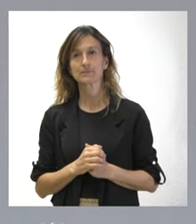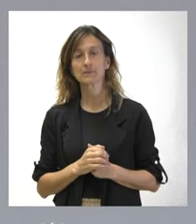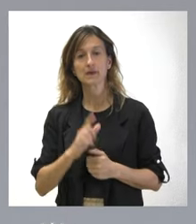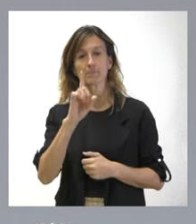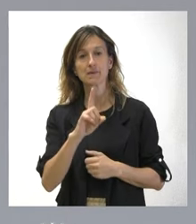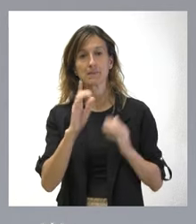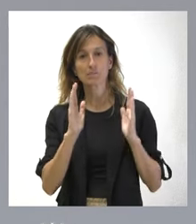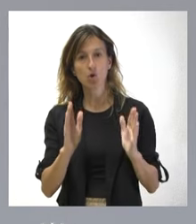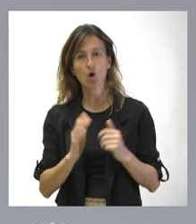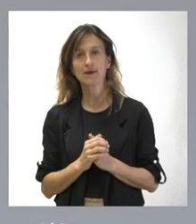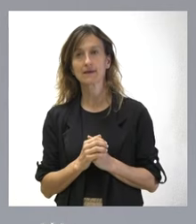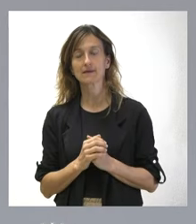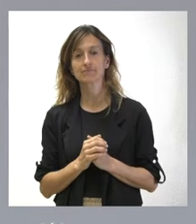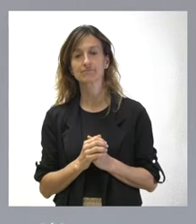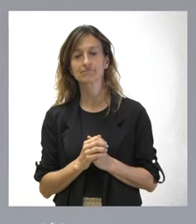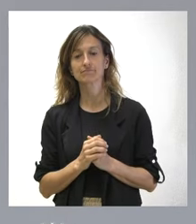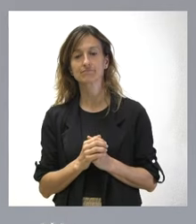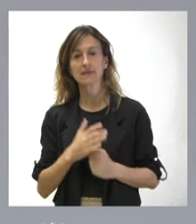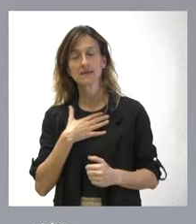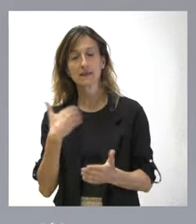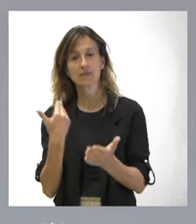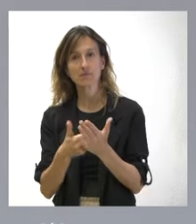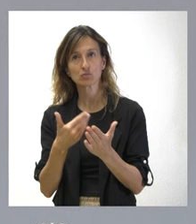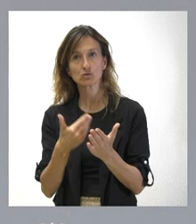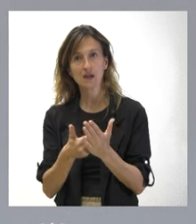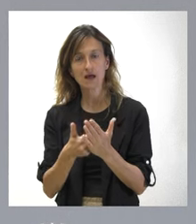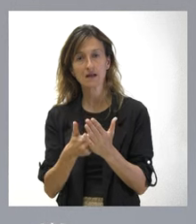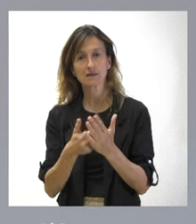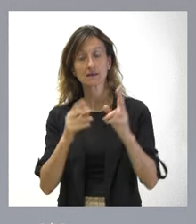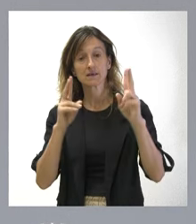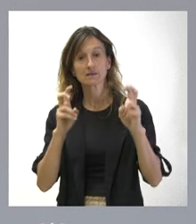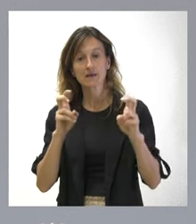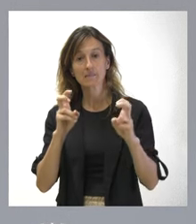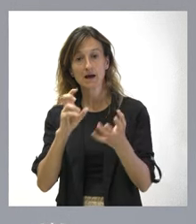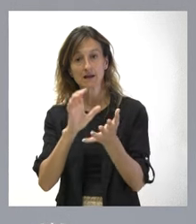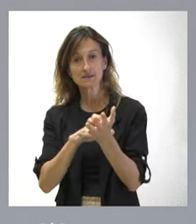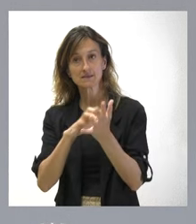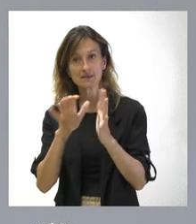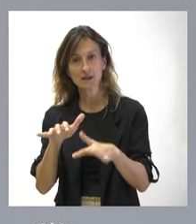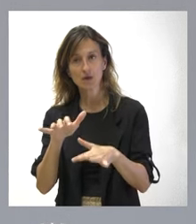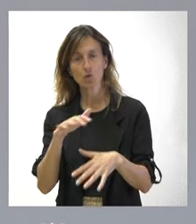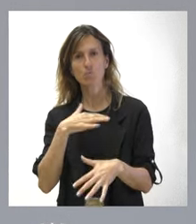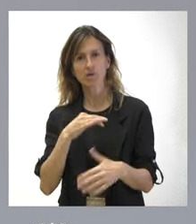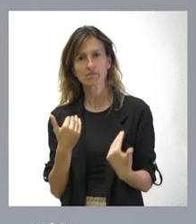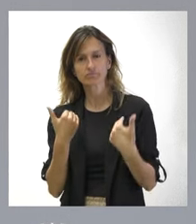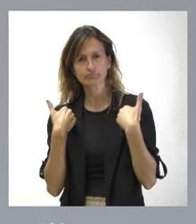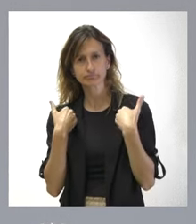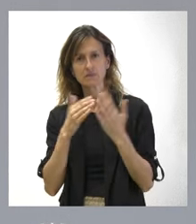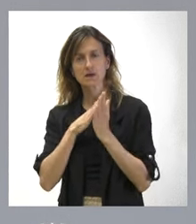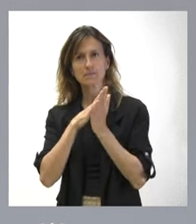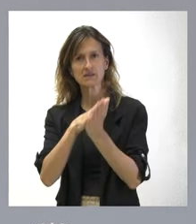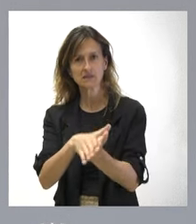acuerdo va dirigido a acreditar la legitimación de la comunidad autónoma para presentar